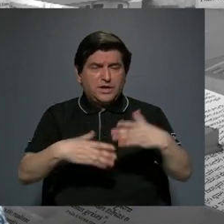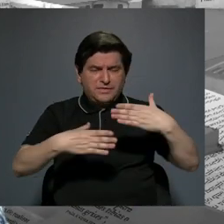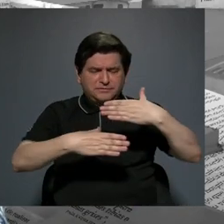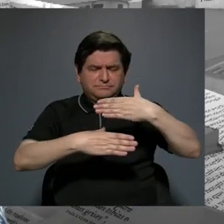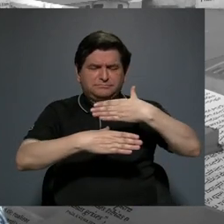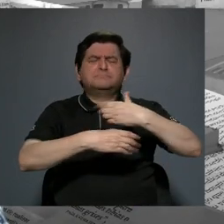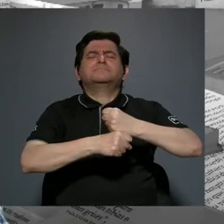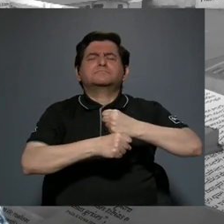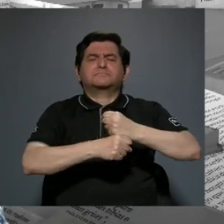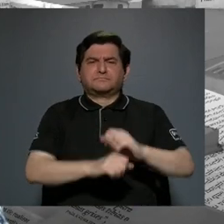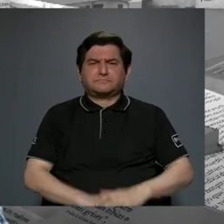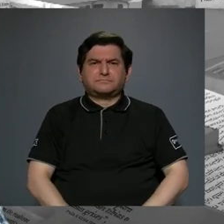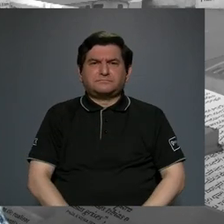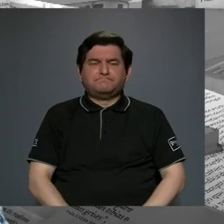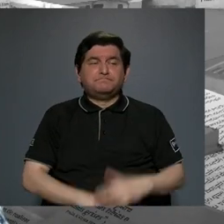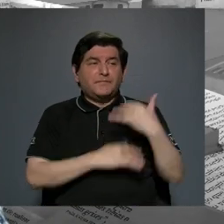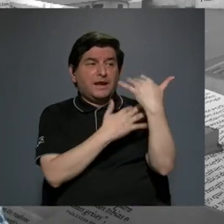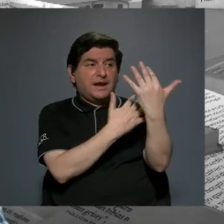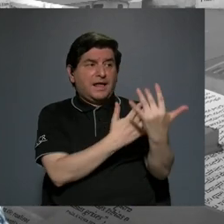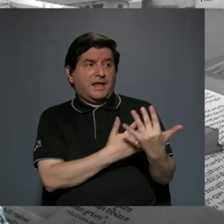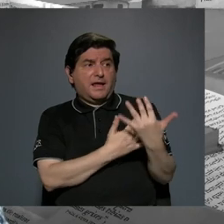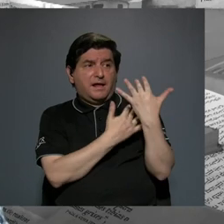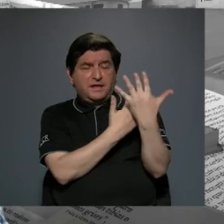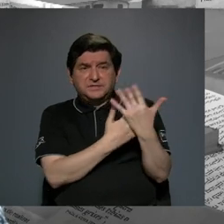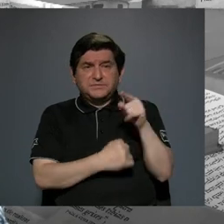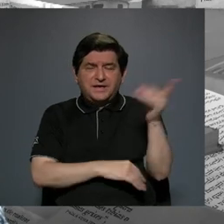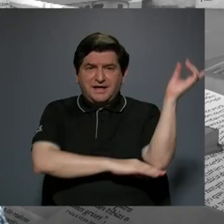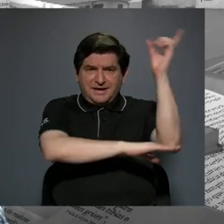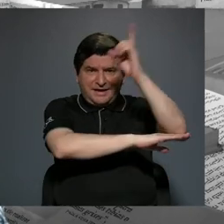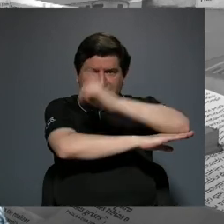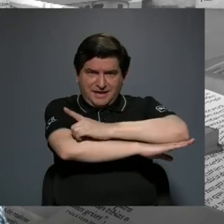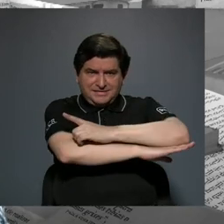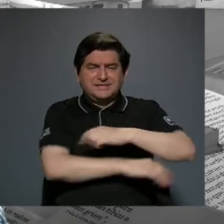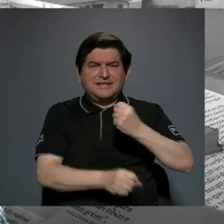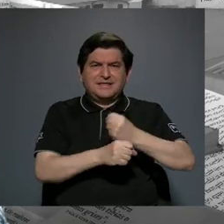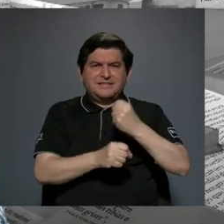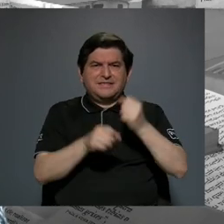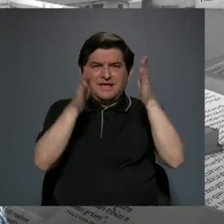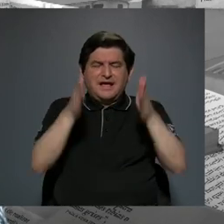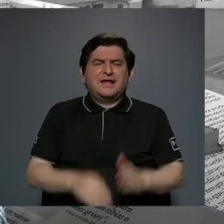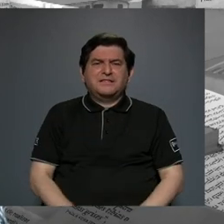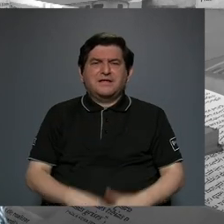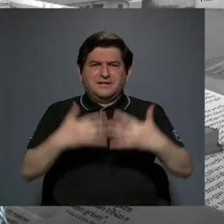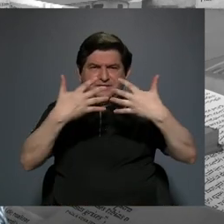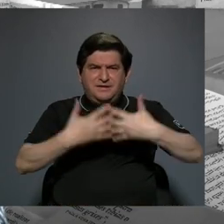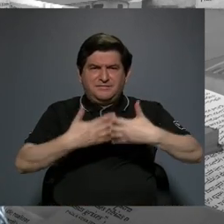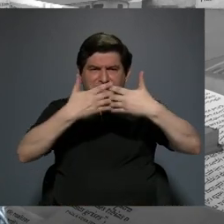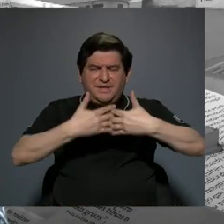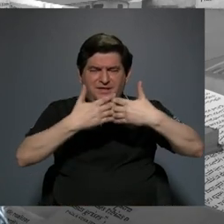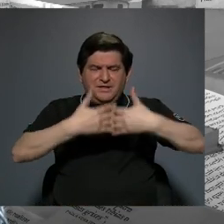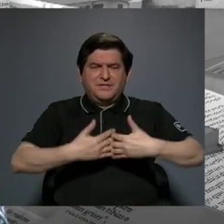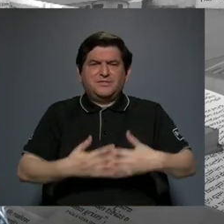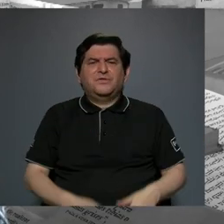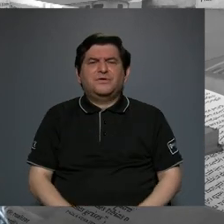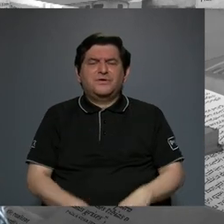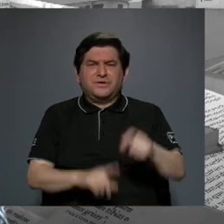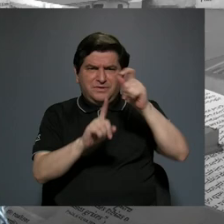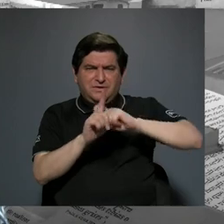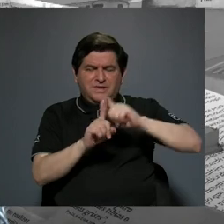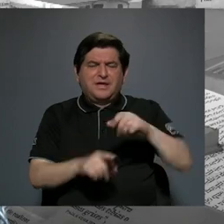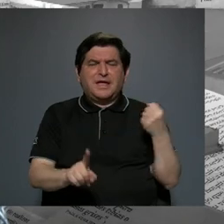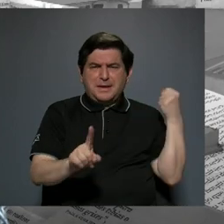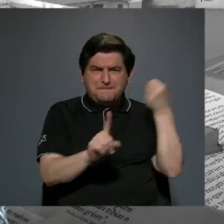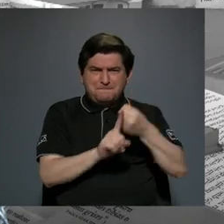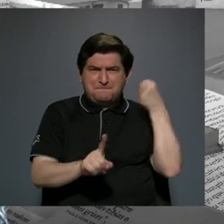resuma sobre lo que esperan que sea ese día del trabajador bananero y el impacto y las